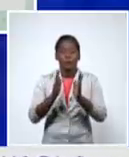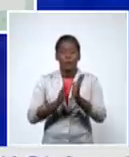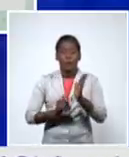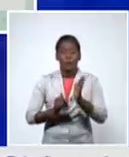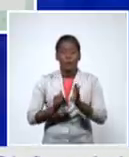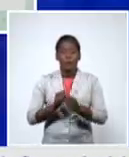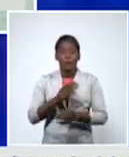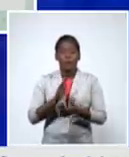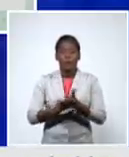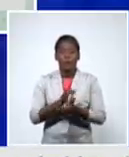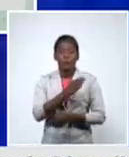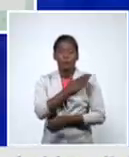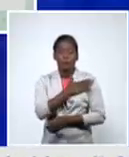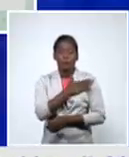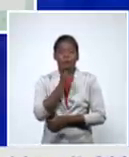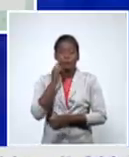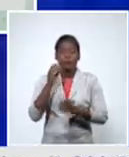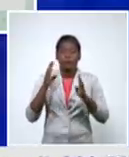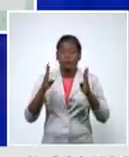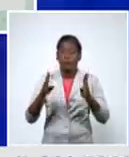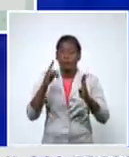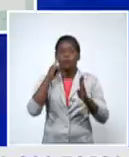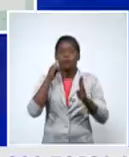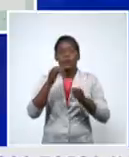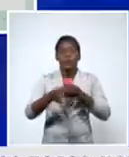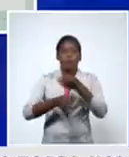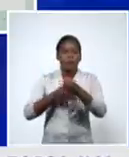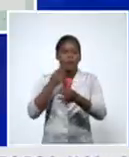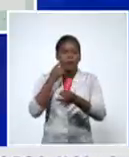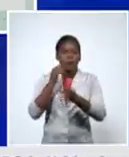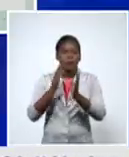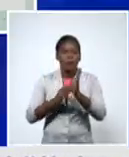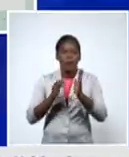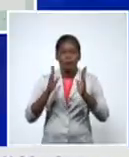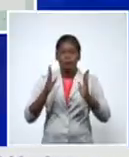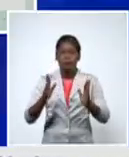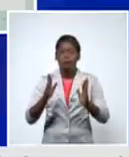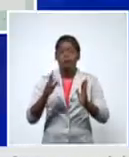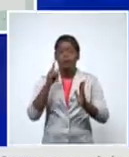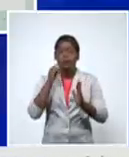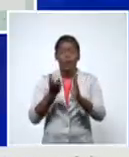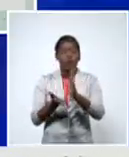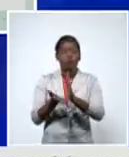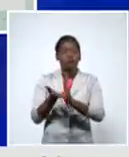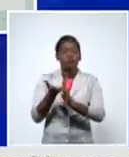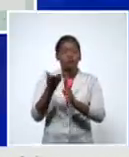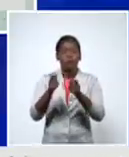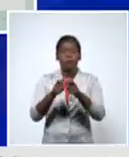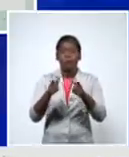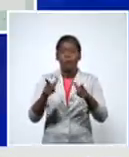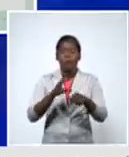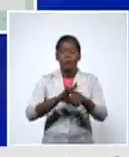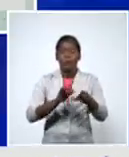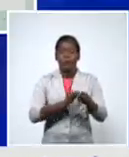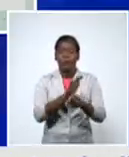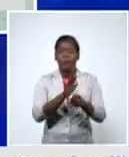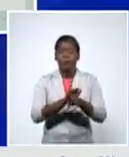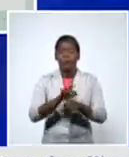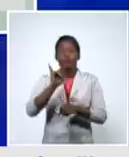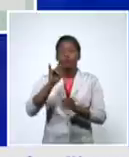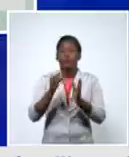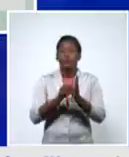vamos con una cifra muy elevada de casos 9.329